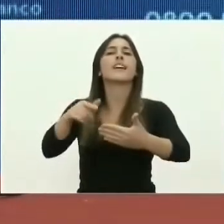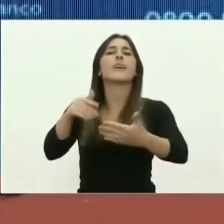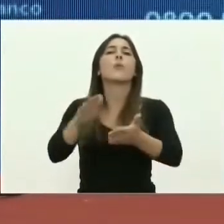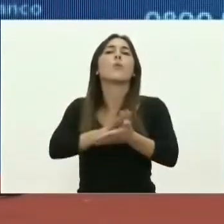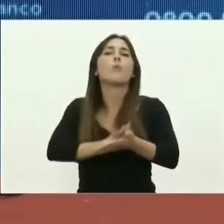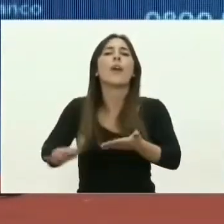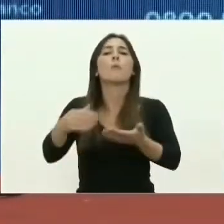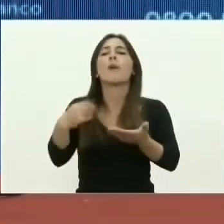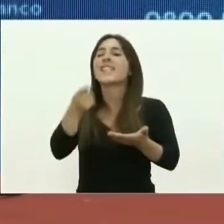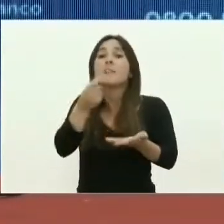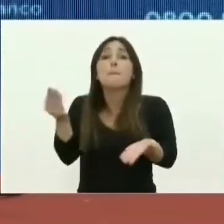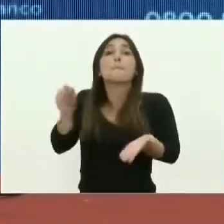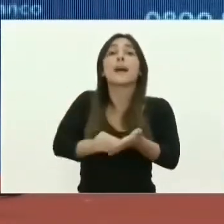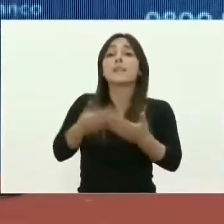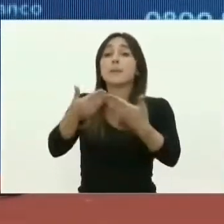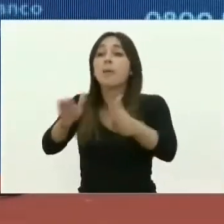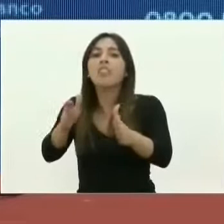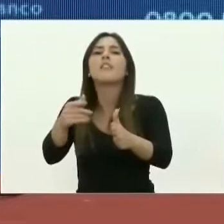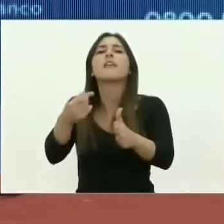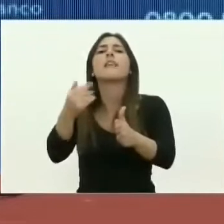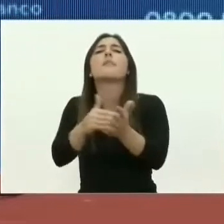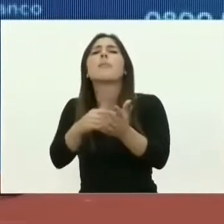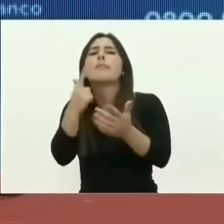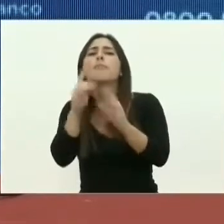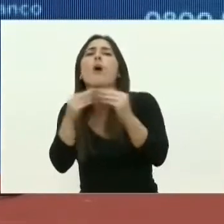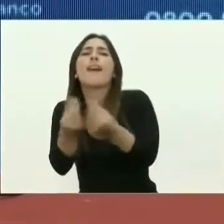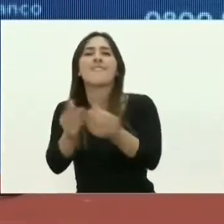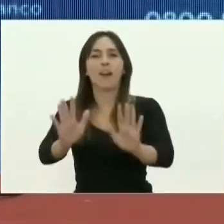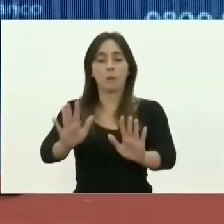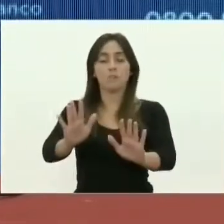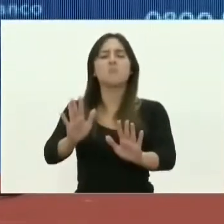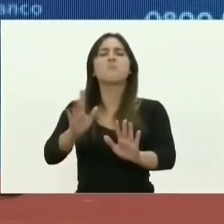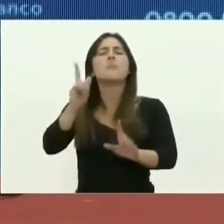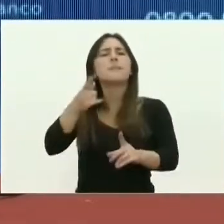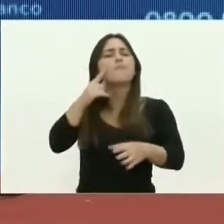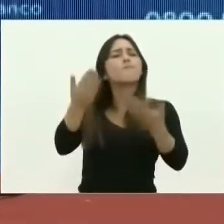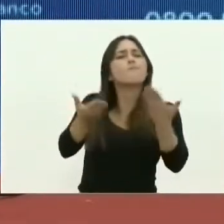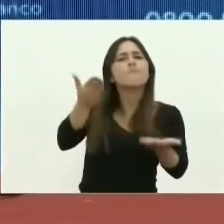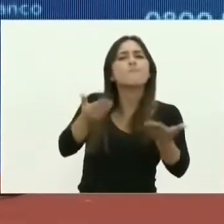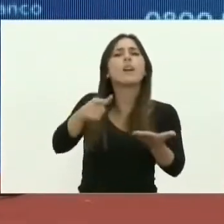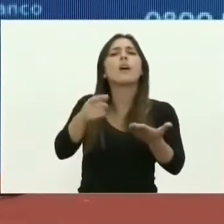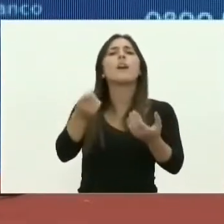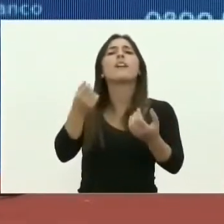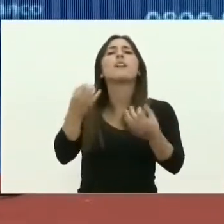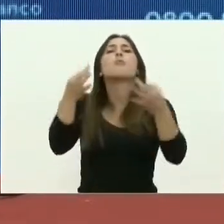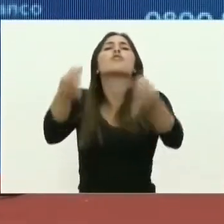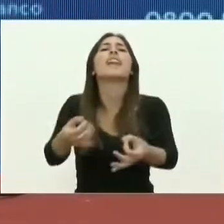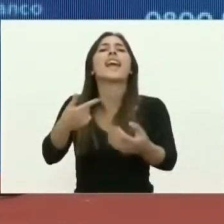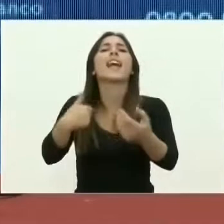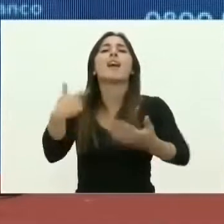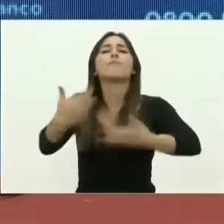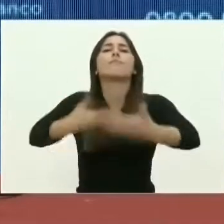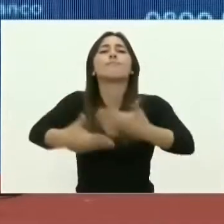nuevas excepciones. Por otro lado, también se hizo un análisis de cuál es el nivel de actividad alcanzado en la provincia